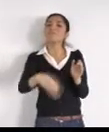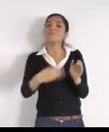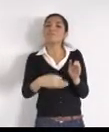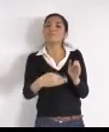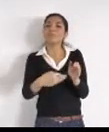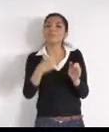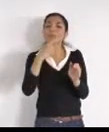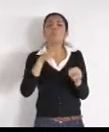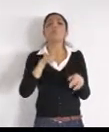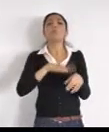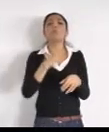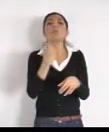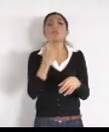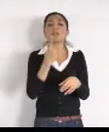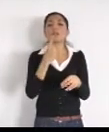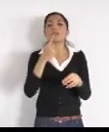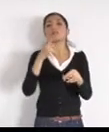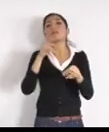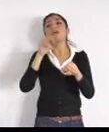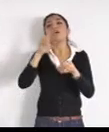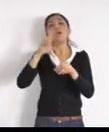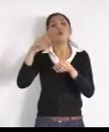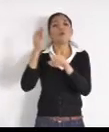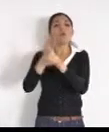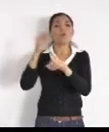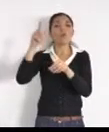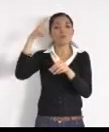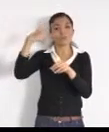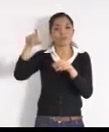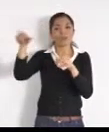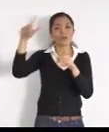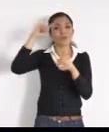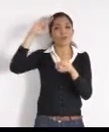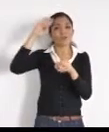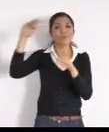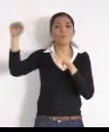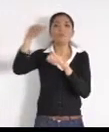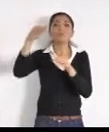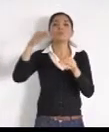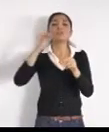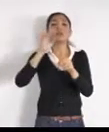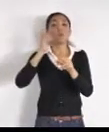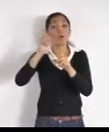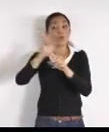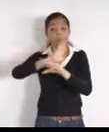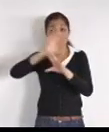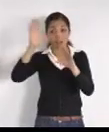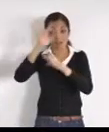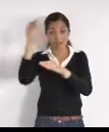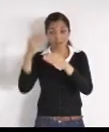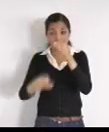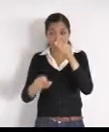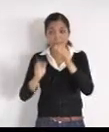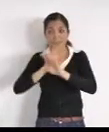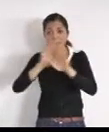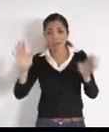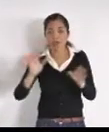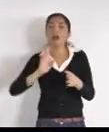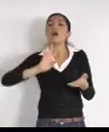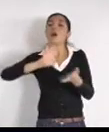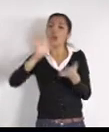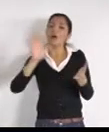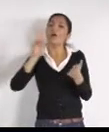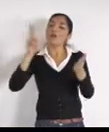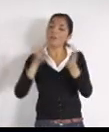nodo vial, cuando terminemos, la construcción, estaremos, volviendo, a instalar, la ciclovía, pero además, ya vamos a hacer, un